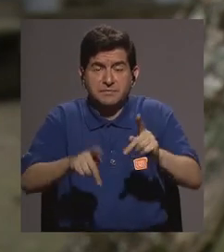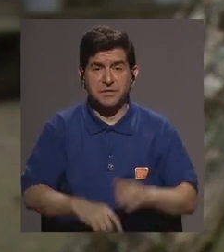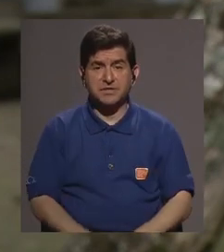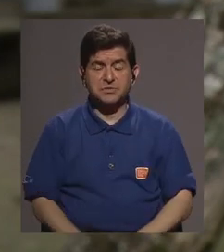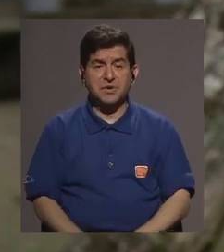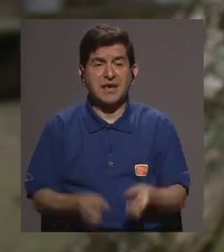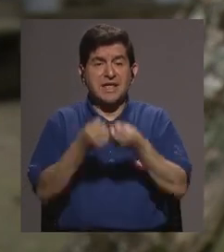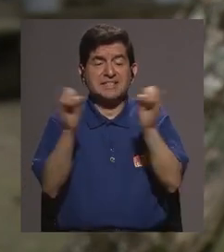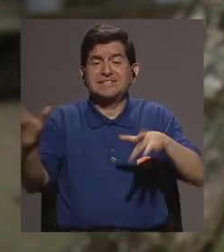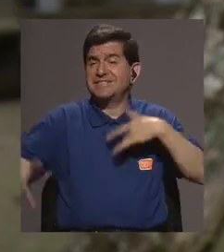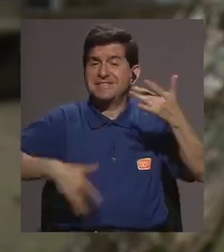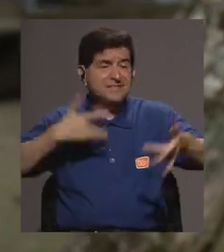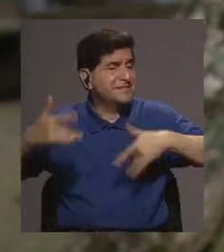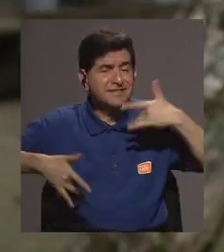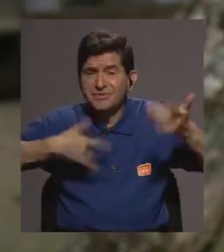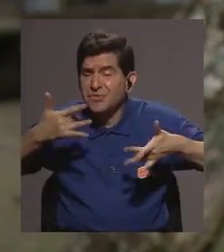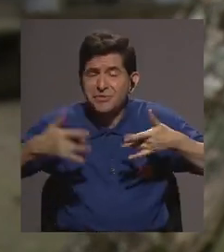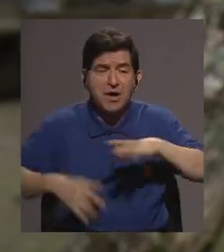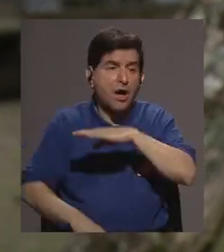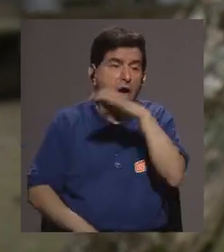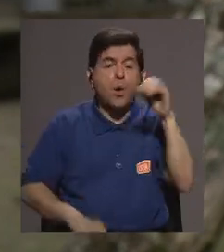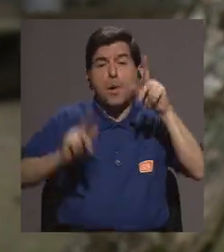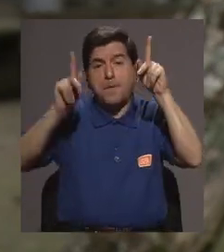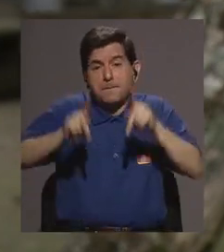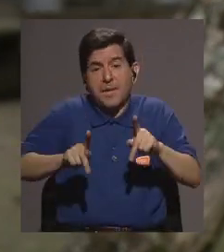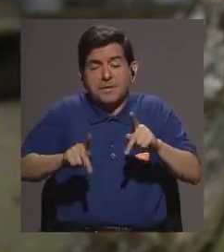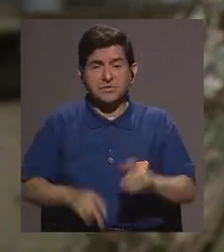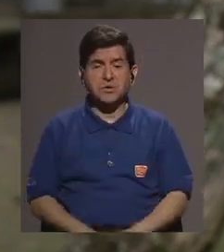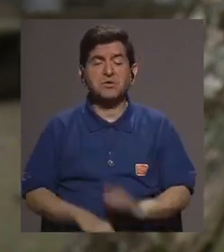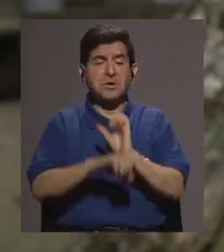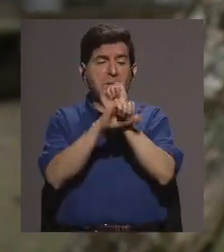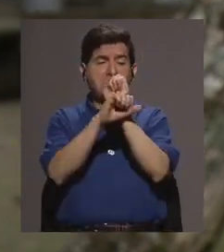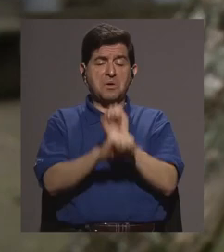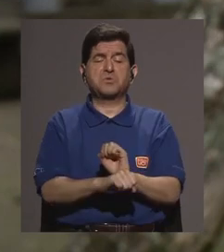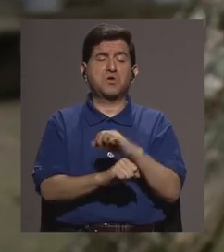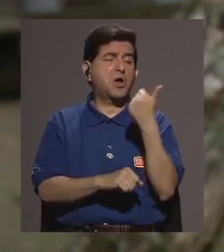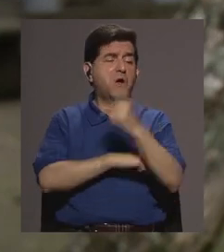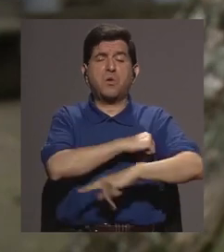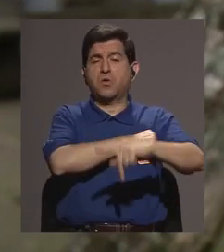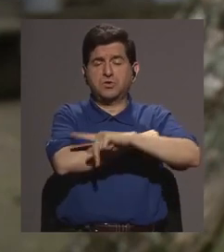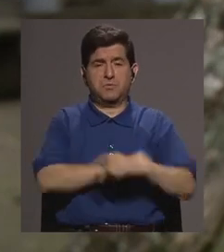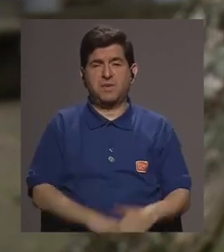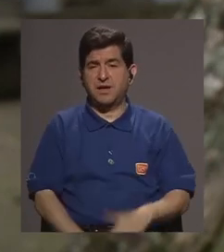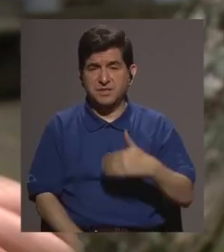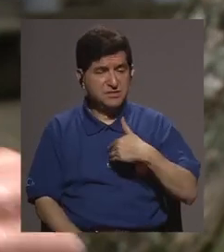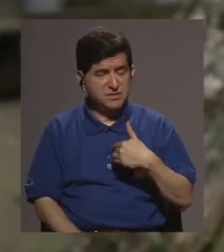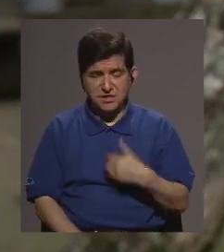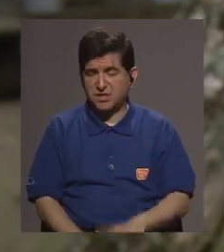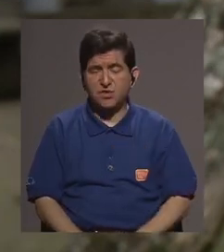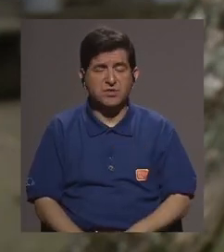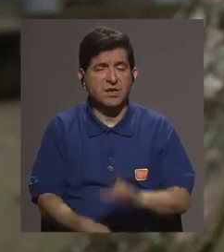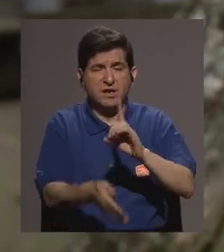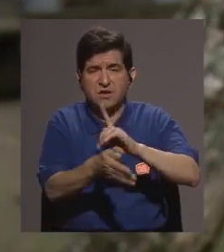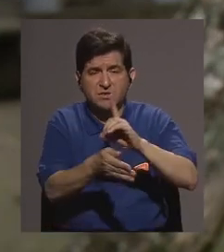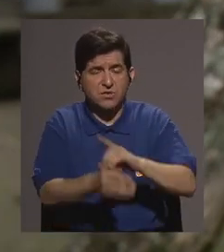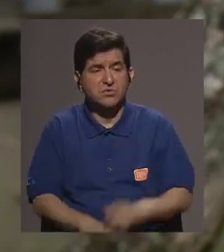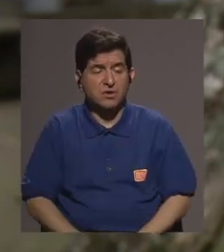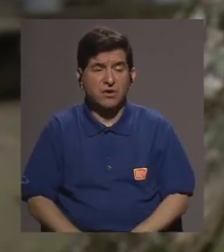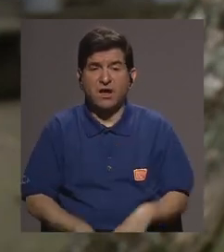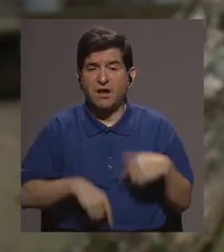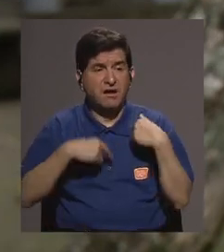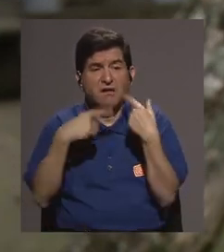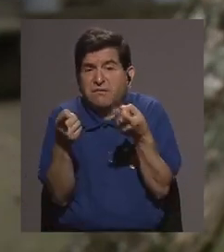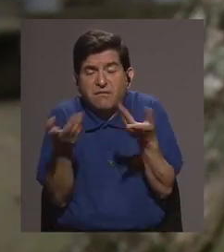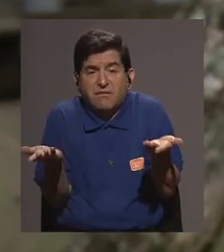las personas incluso vienen asintomáticas verdad o personas que están acostumbradas a otros países donde si no tiene seguro no puede decir